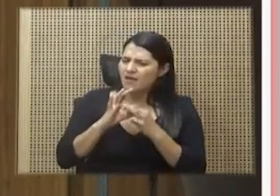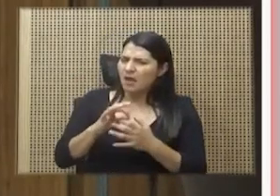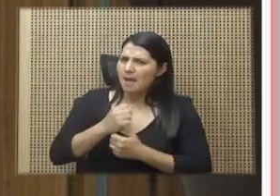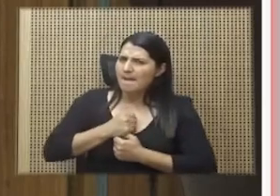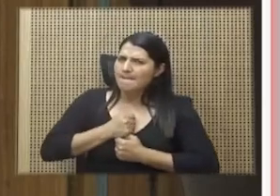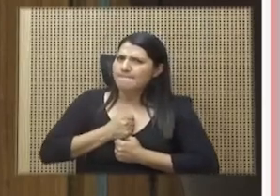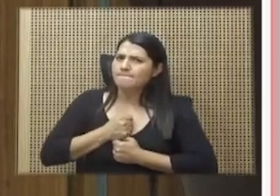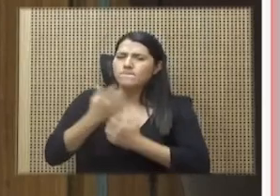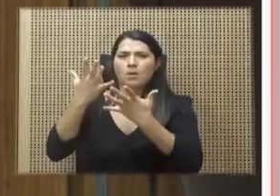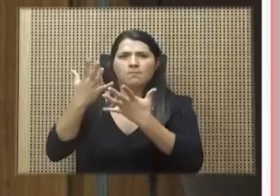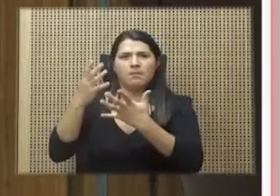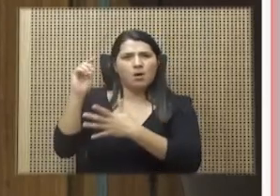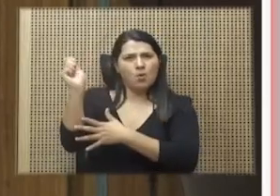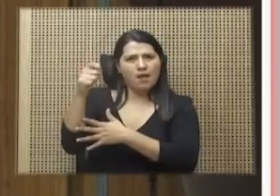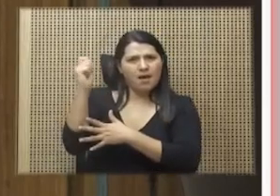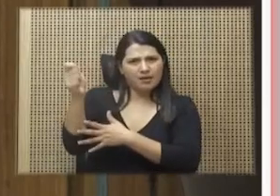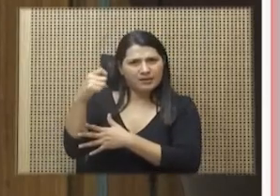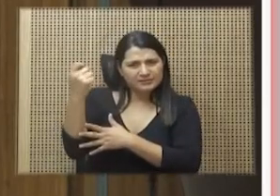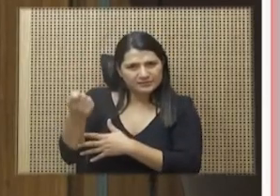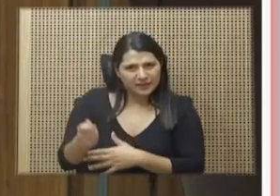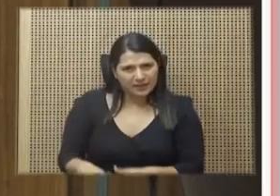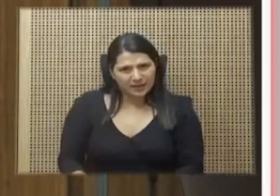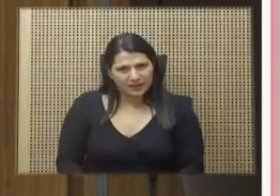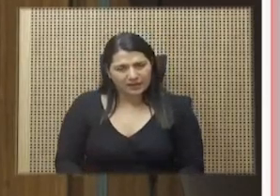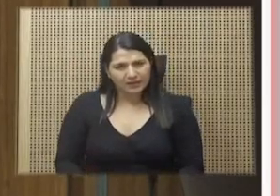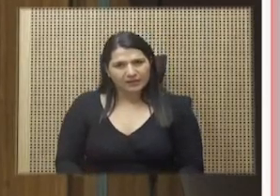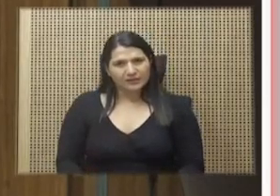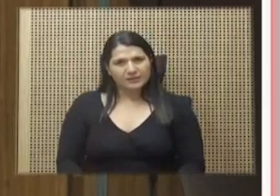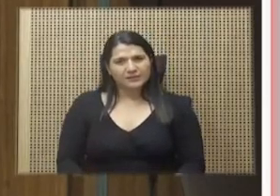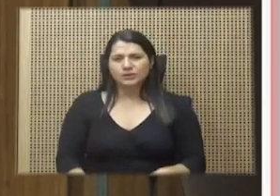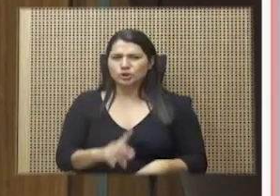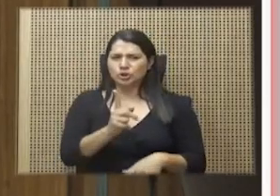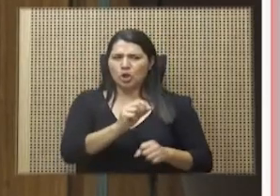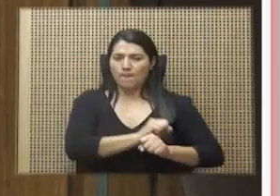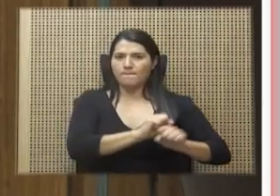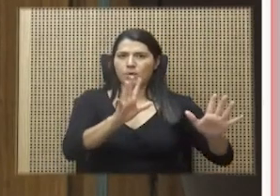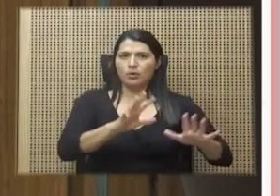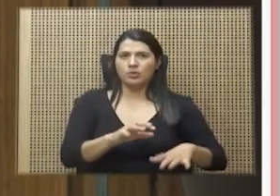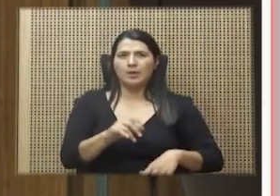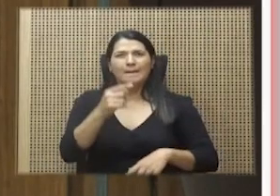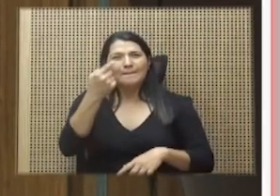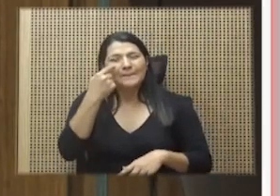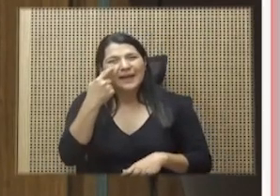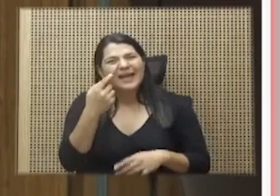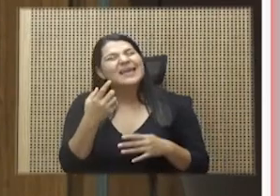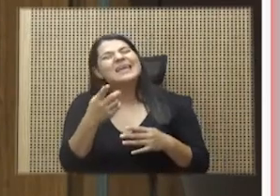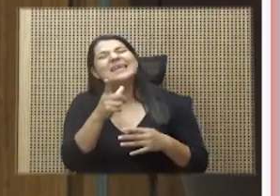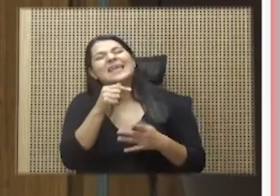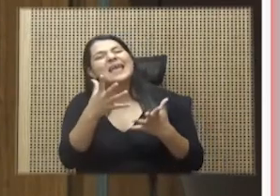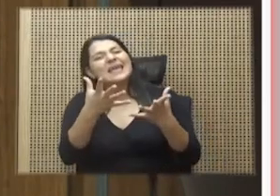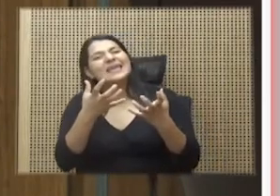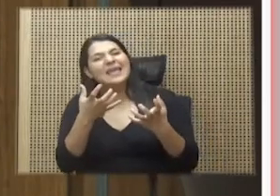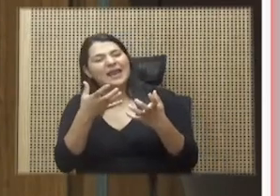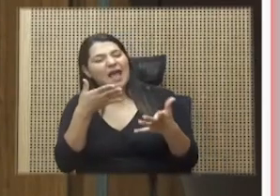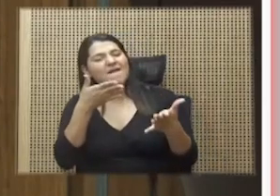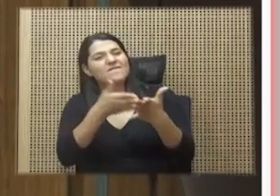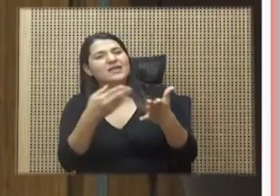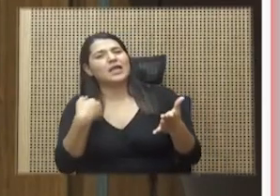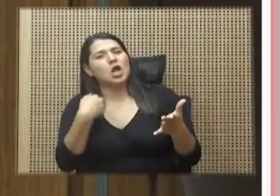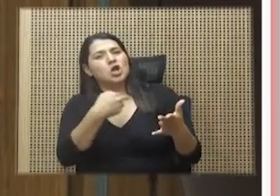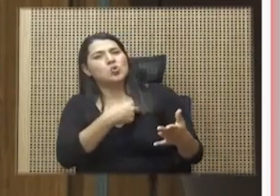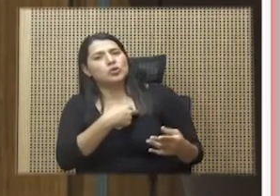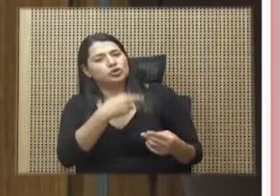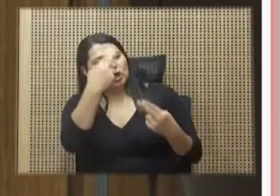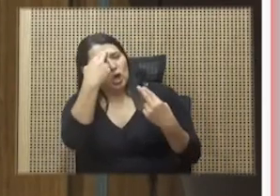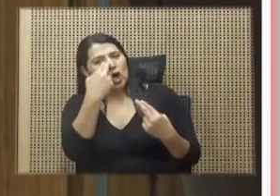ciudadano, quién hace patria y quiénes juegan con nuestro honor y nuestra credibilidad solo por hacer daño y por